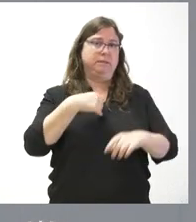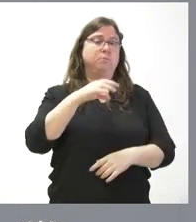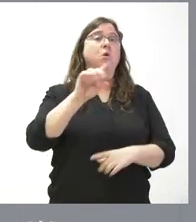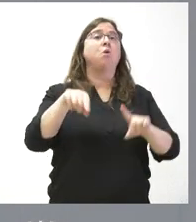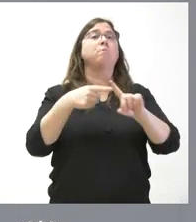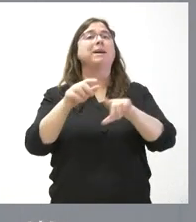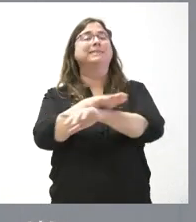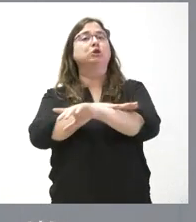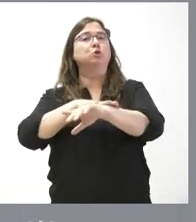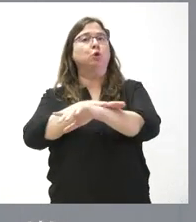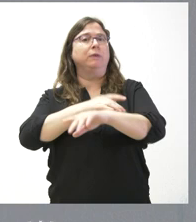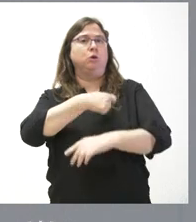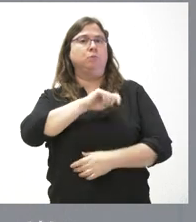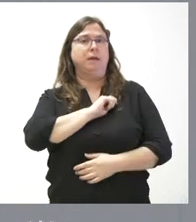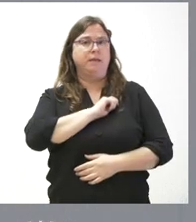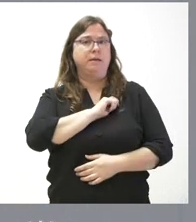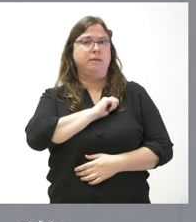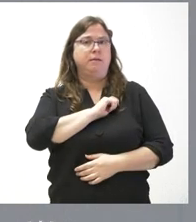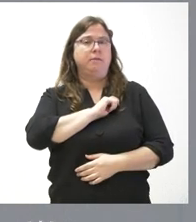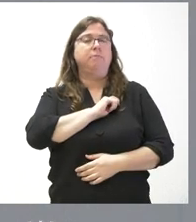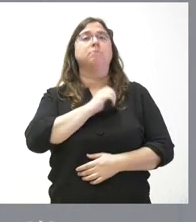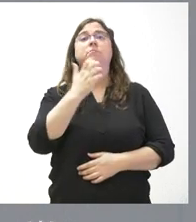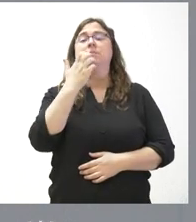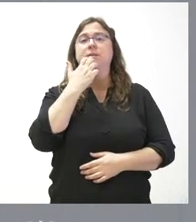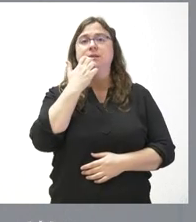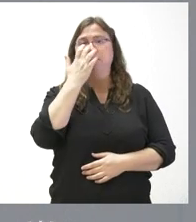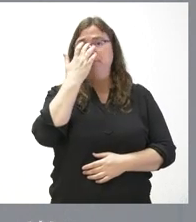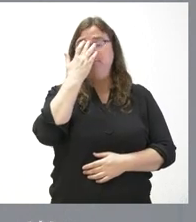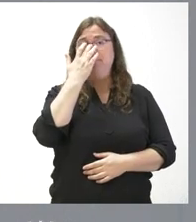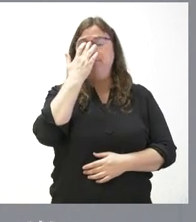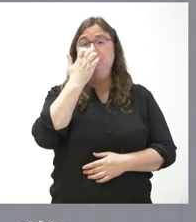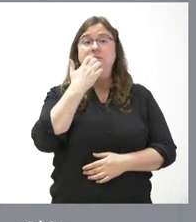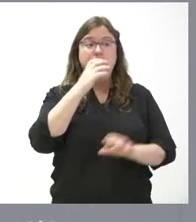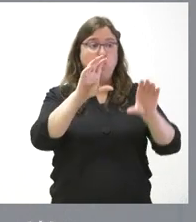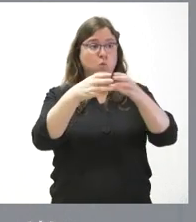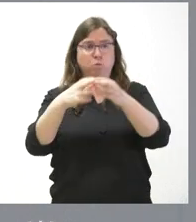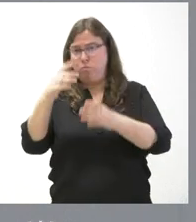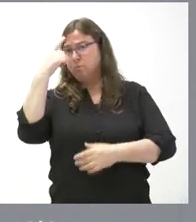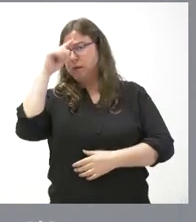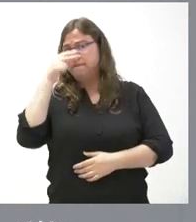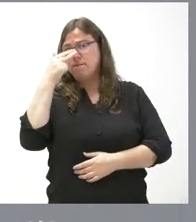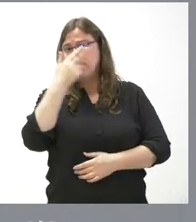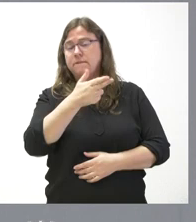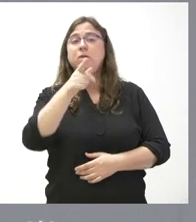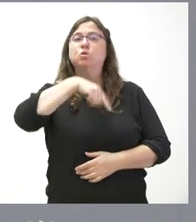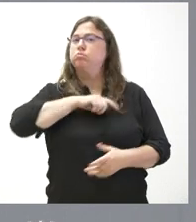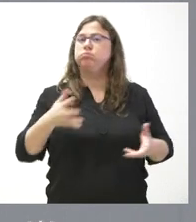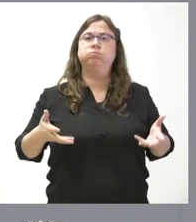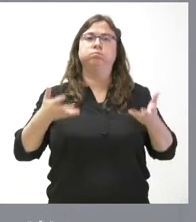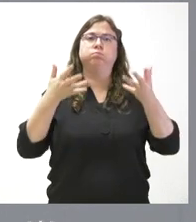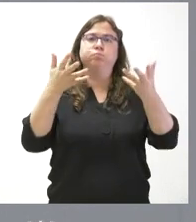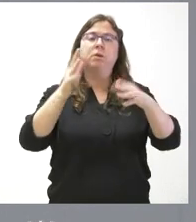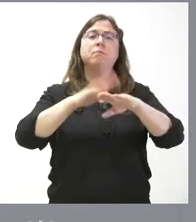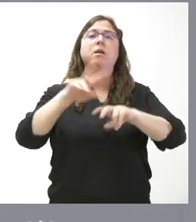propio Gobierno de España, el conocimiento de estos grupos y nuestra disposición a que se pueda